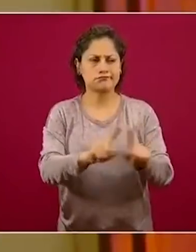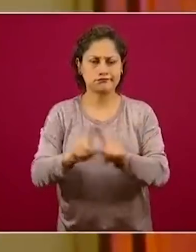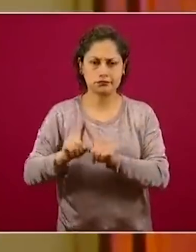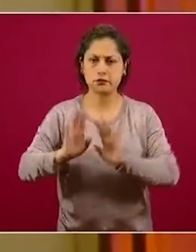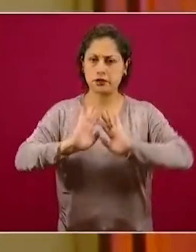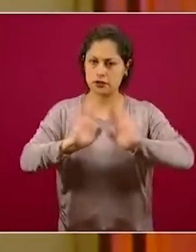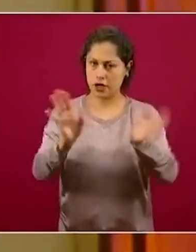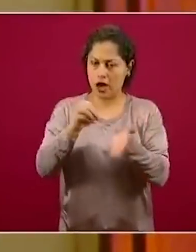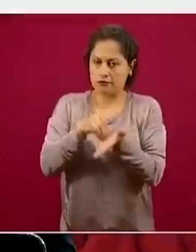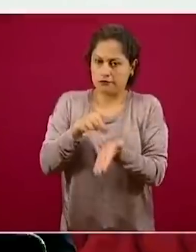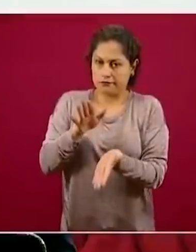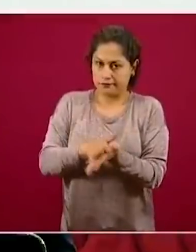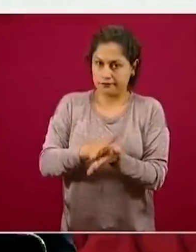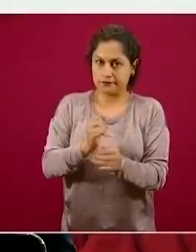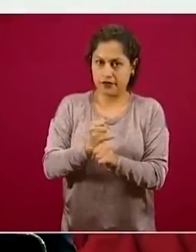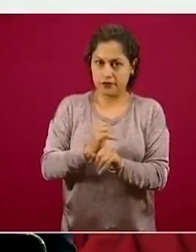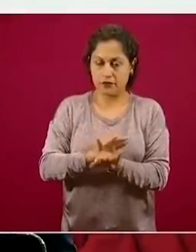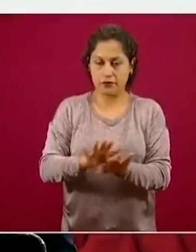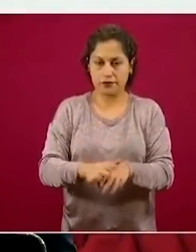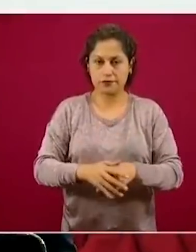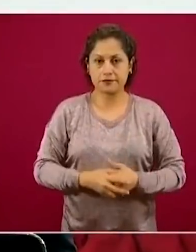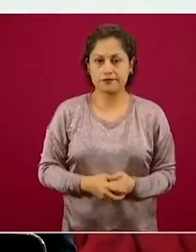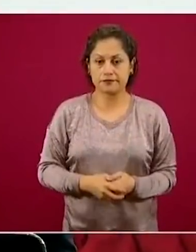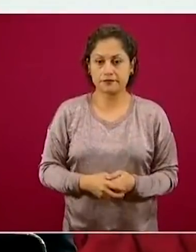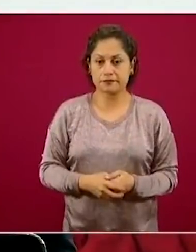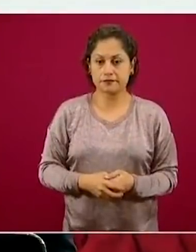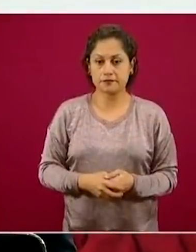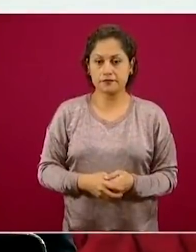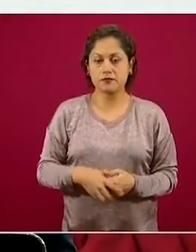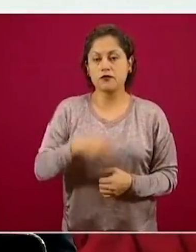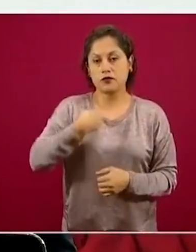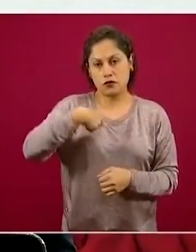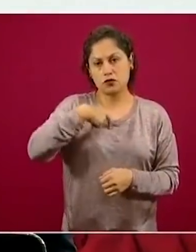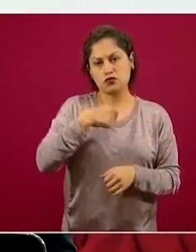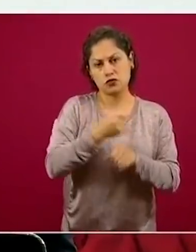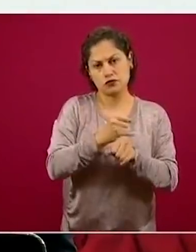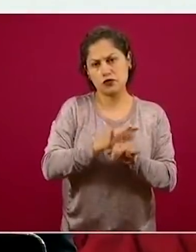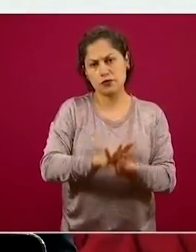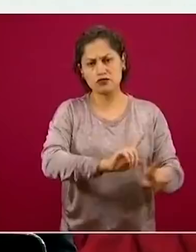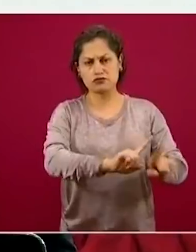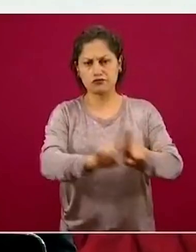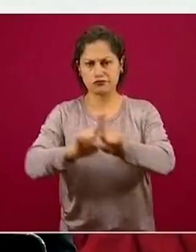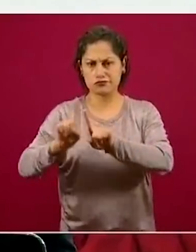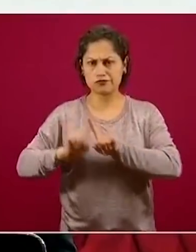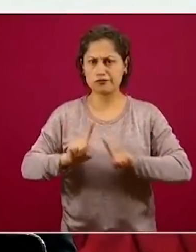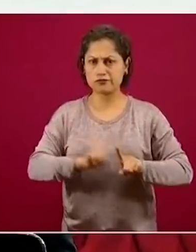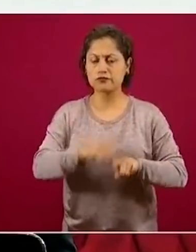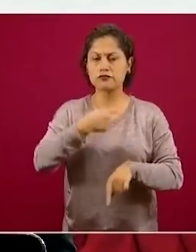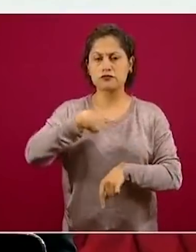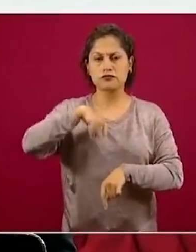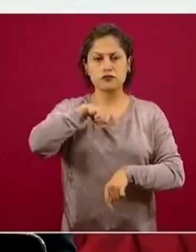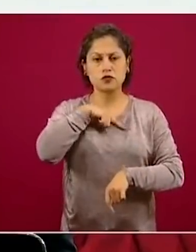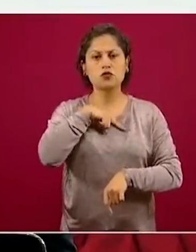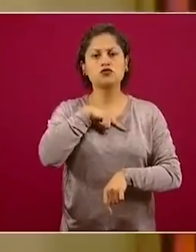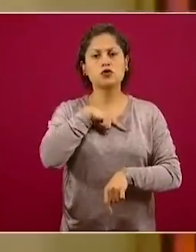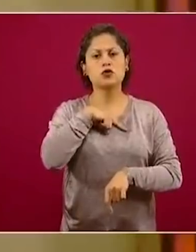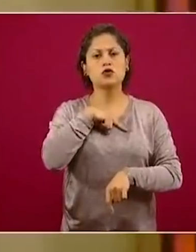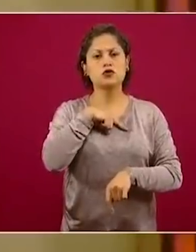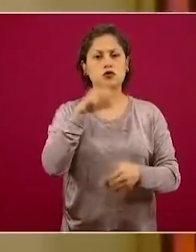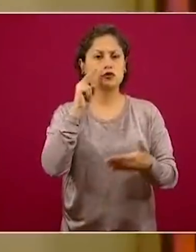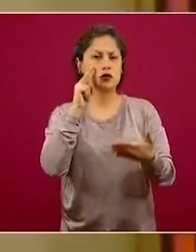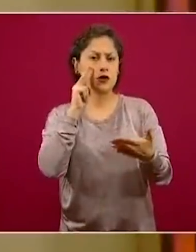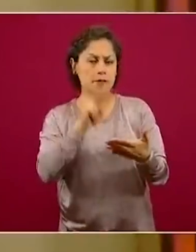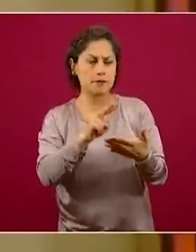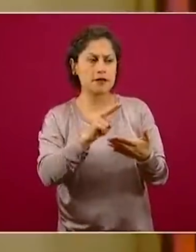Hemos checado, porque hacemos uso de toda clase de información, hemos visto los chats de las mamás de guarderías que nos